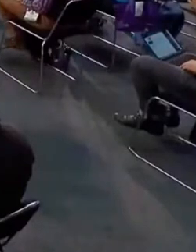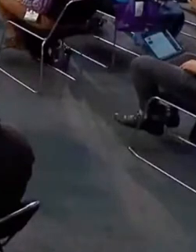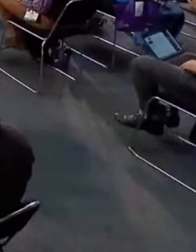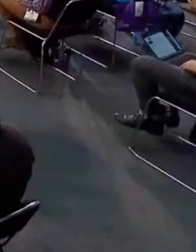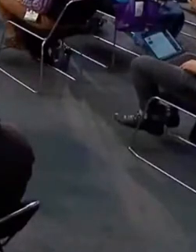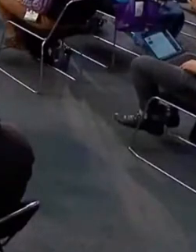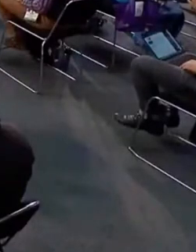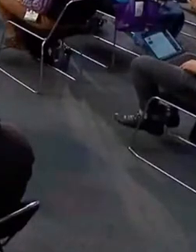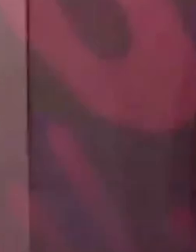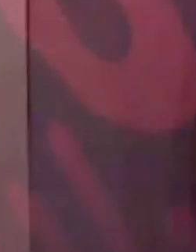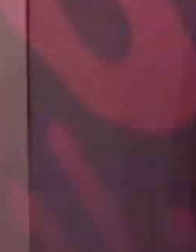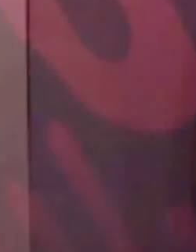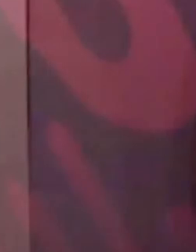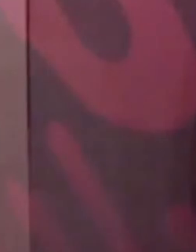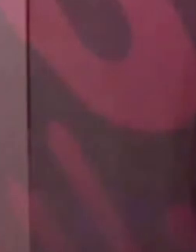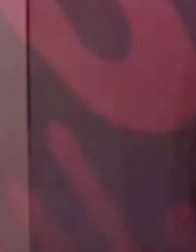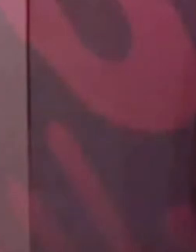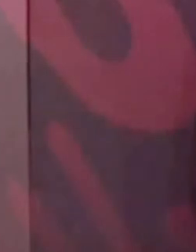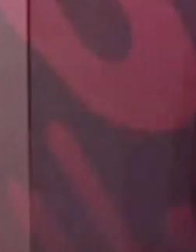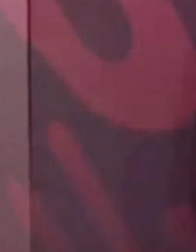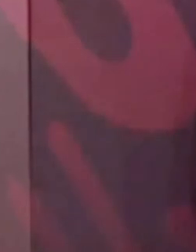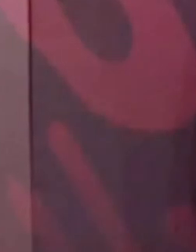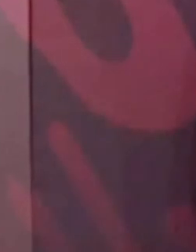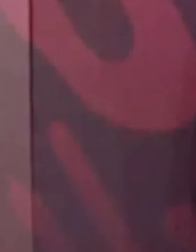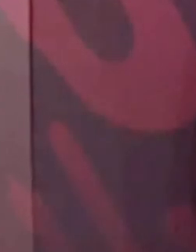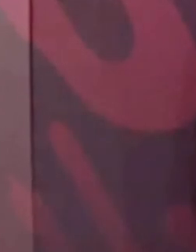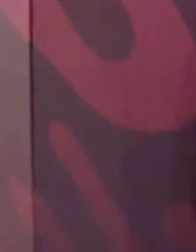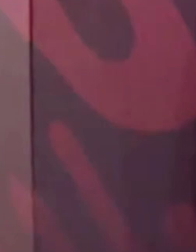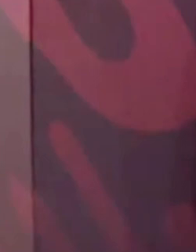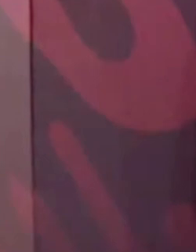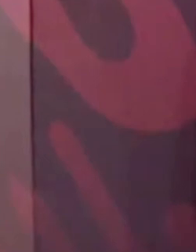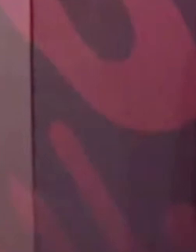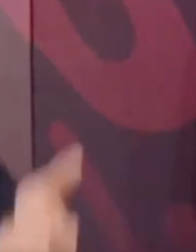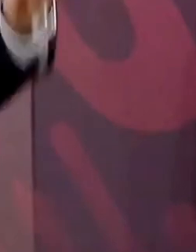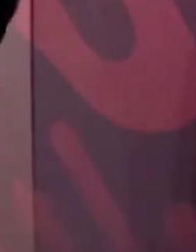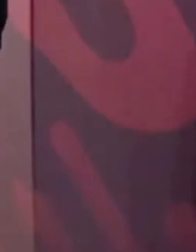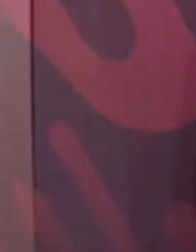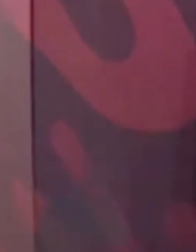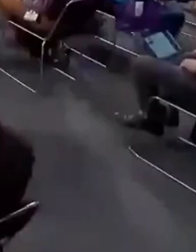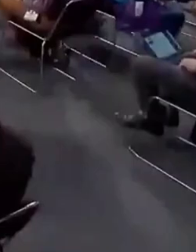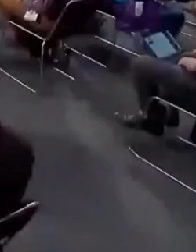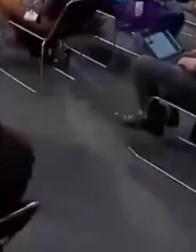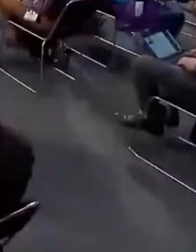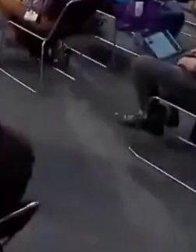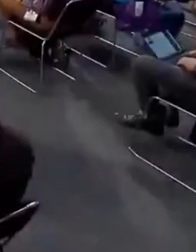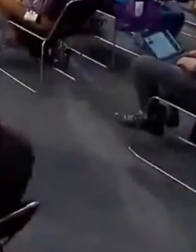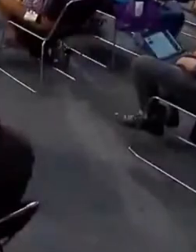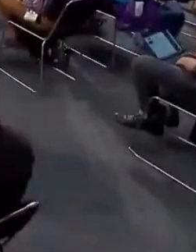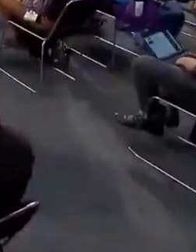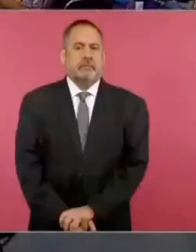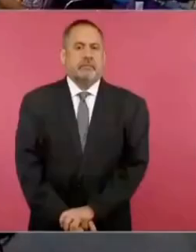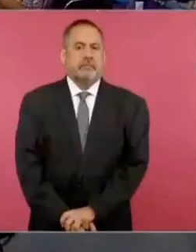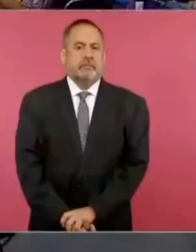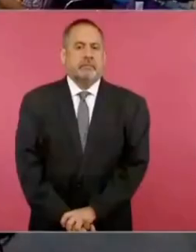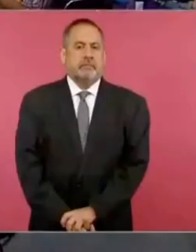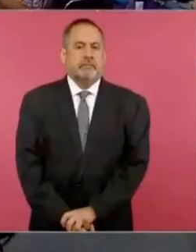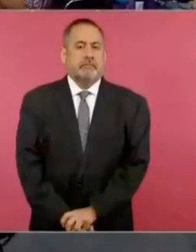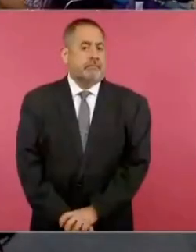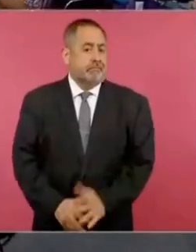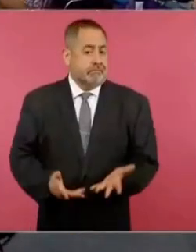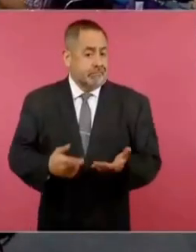y no exaltarlo, seguir